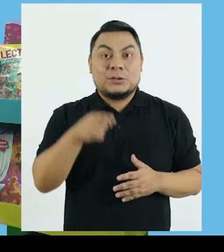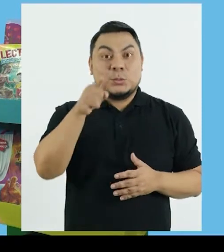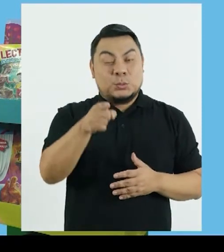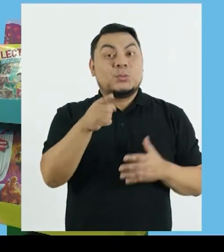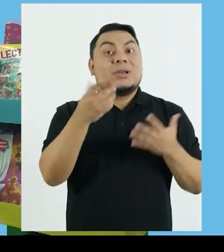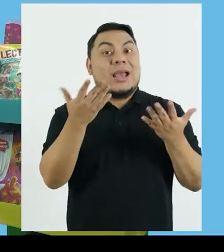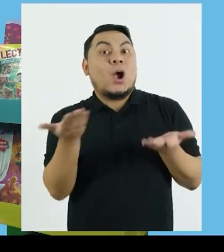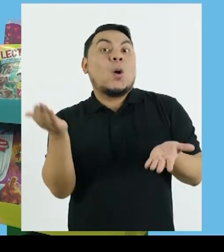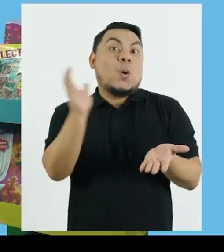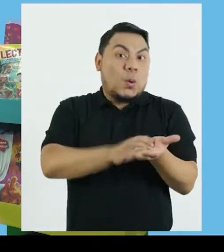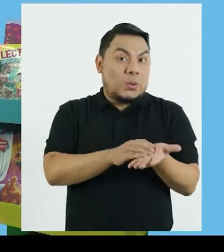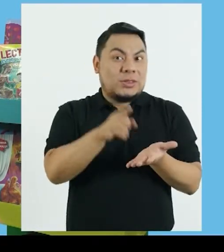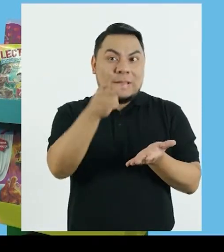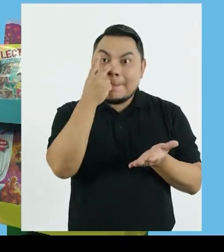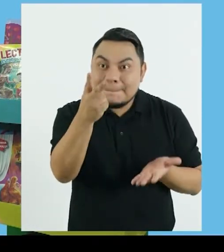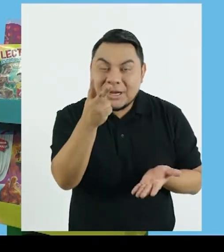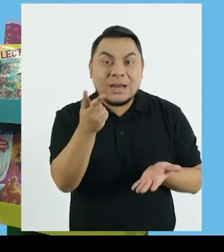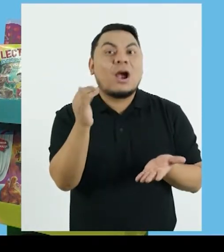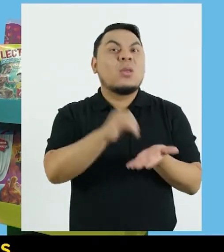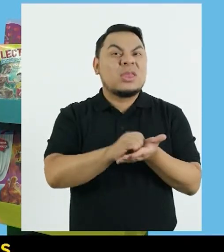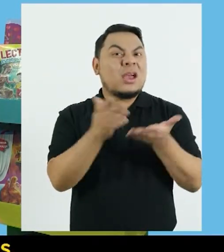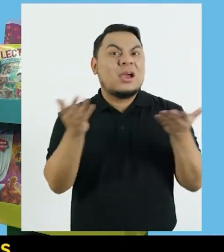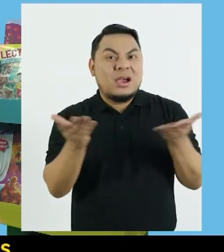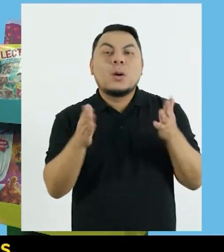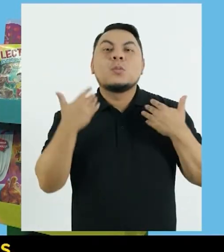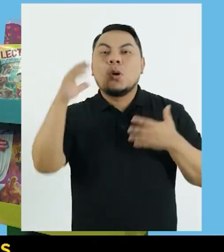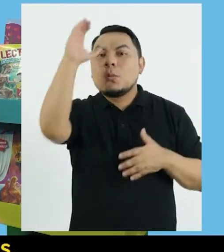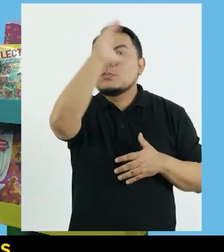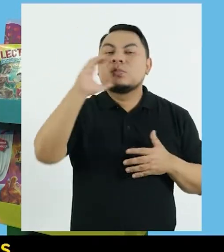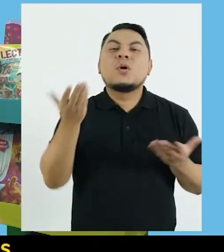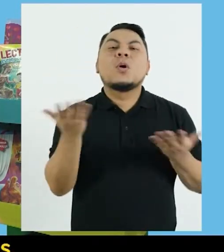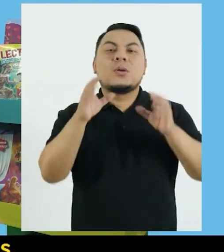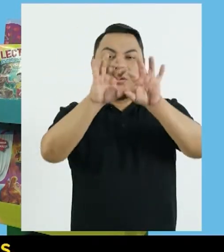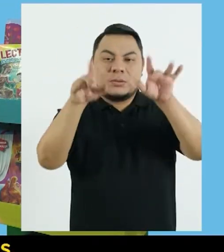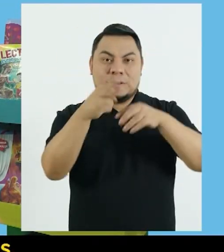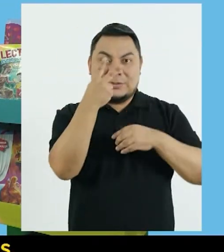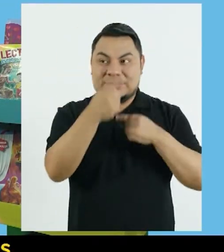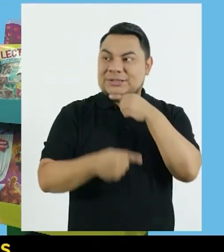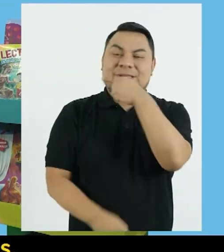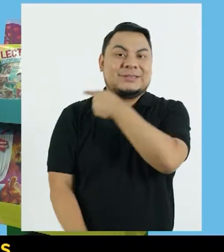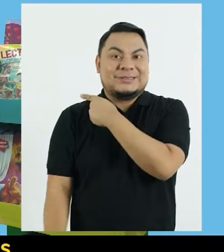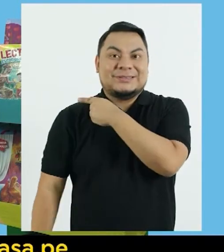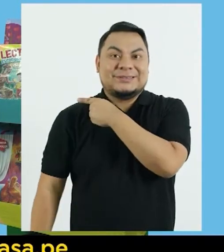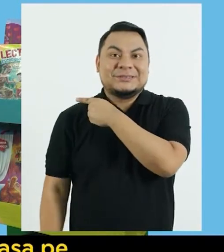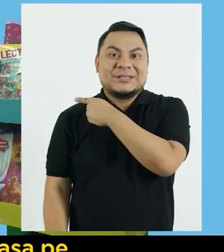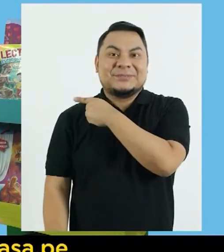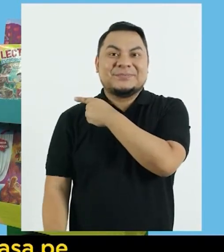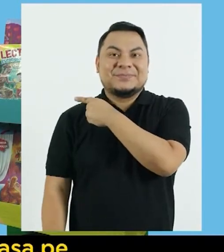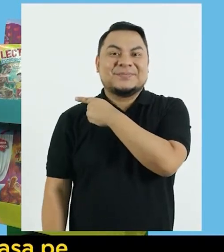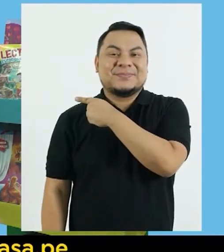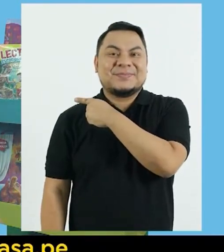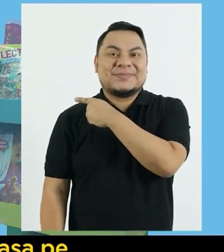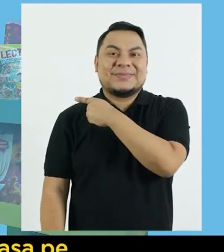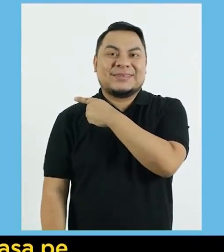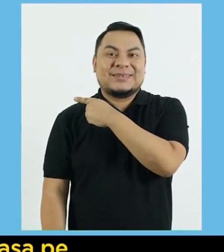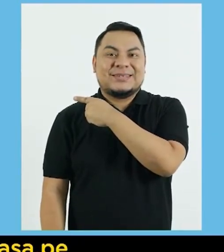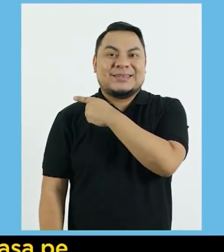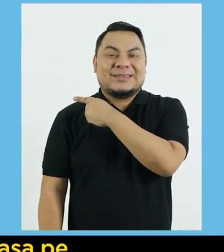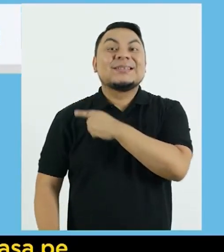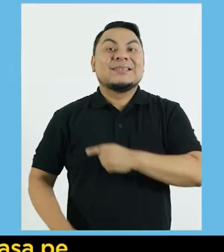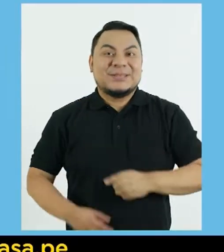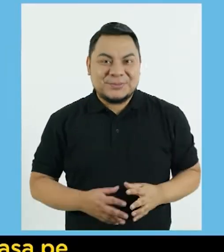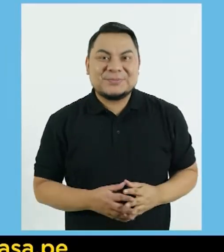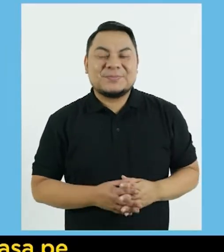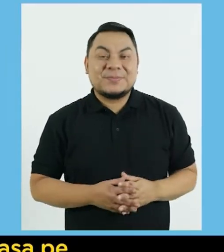¡Qué interesante cuento! Si quieren escucharlo una vez más Pueden buscarlo en